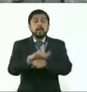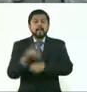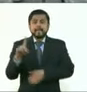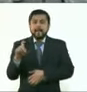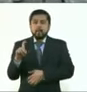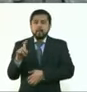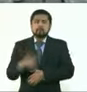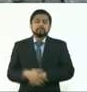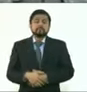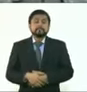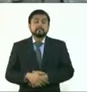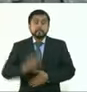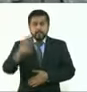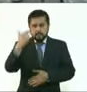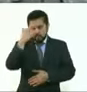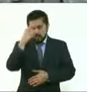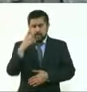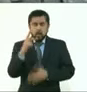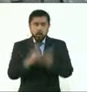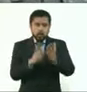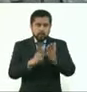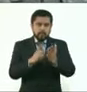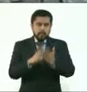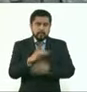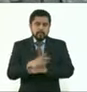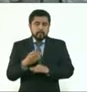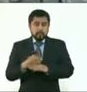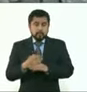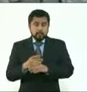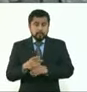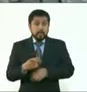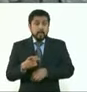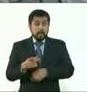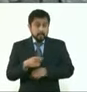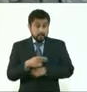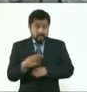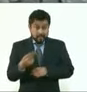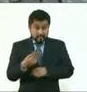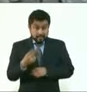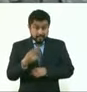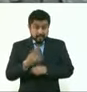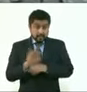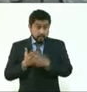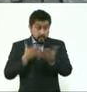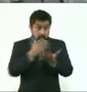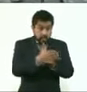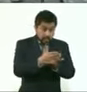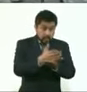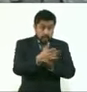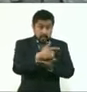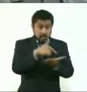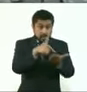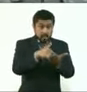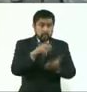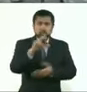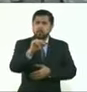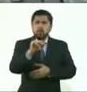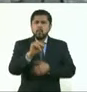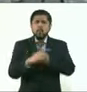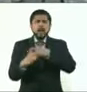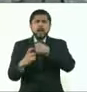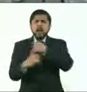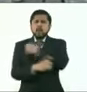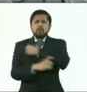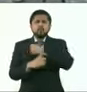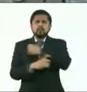Decirles que, recordarles de nuevo que no es necesario venir, los descuentos se hacen de manera automática,